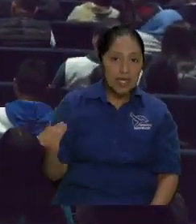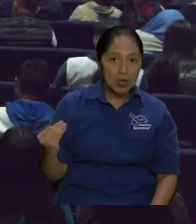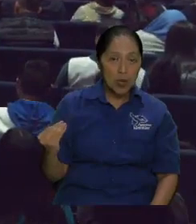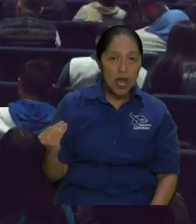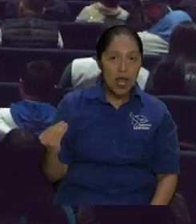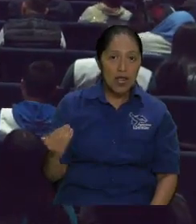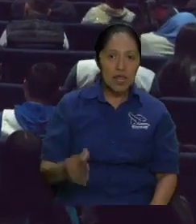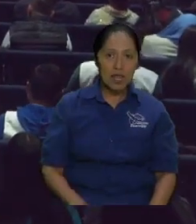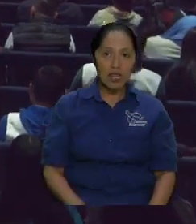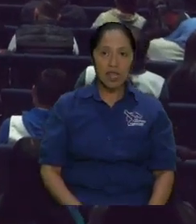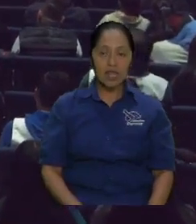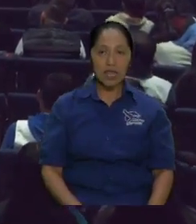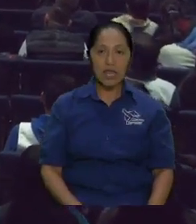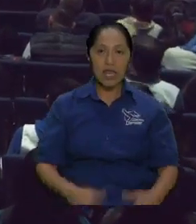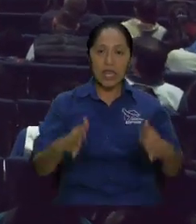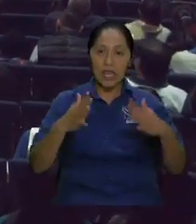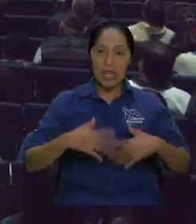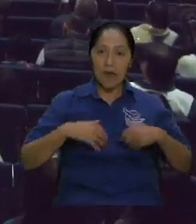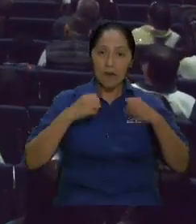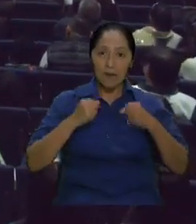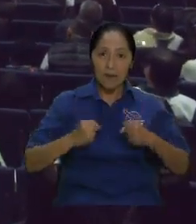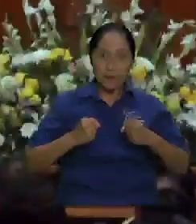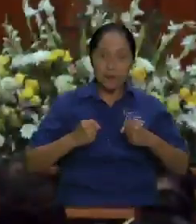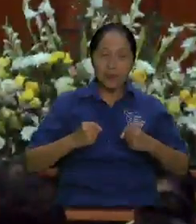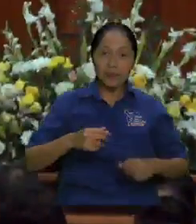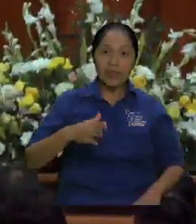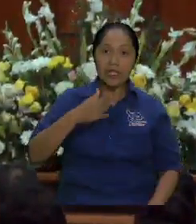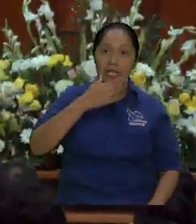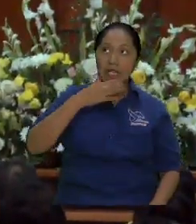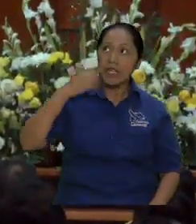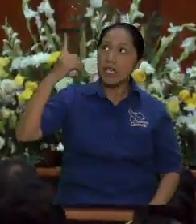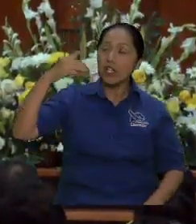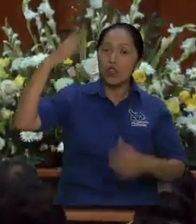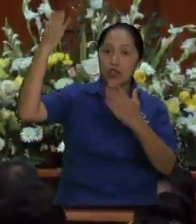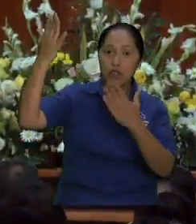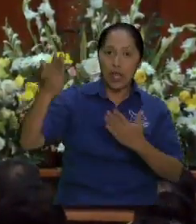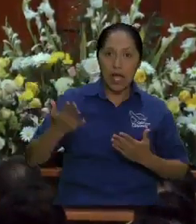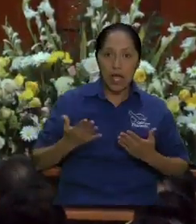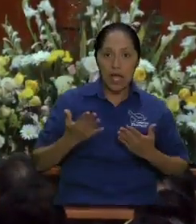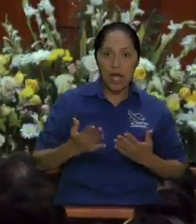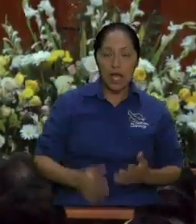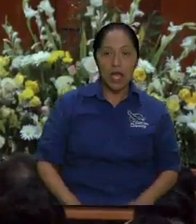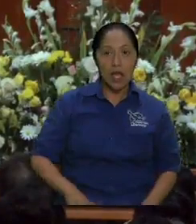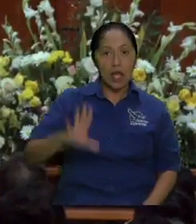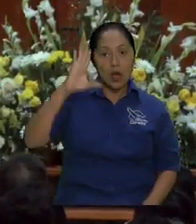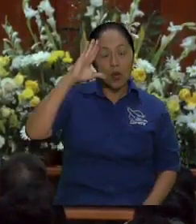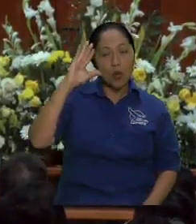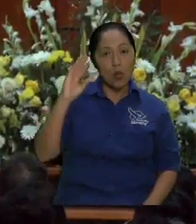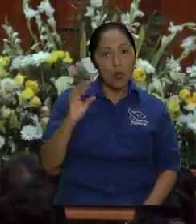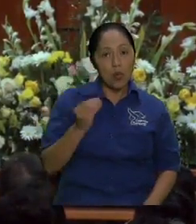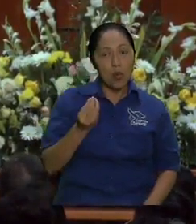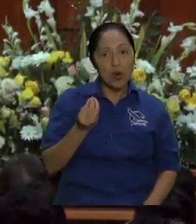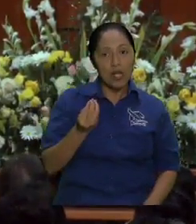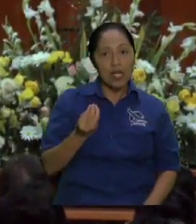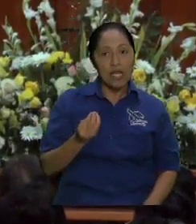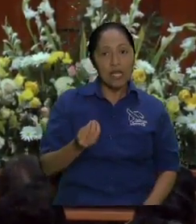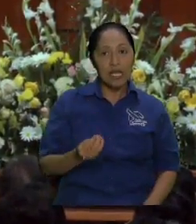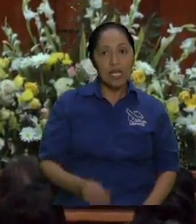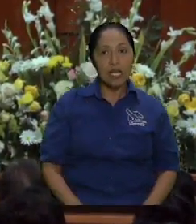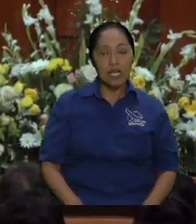el vigor que Dios le dé a uno porque los niños no pueden comer cualquier cosa pero los viejitos tampoco